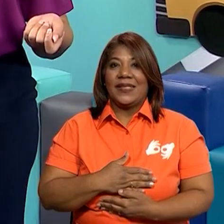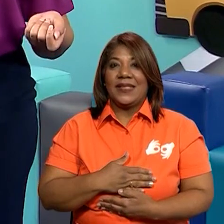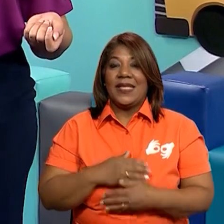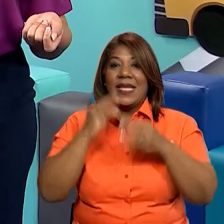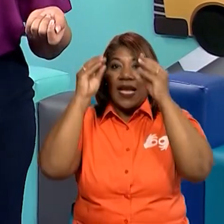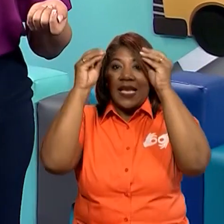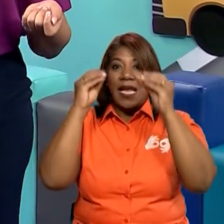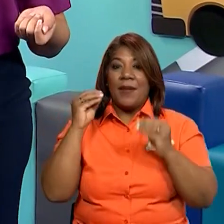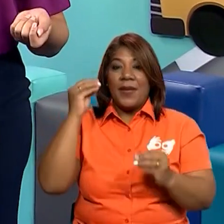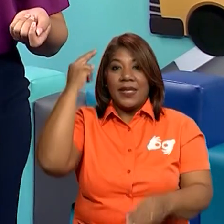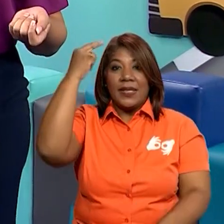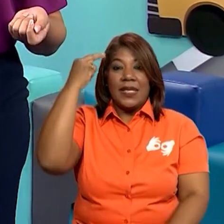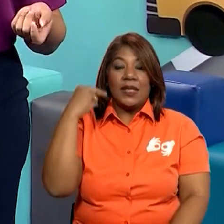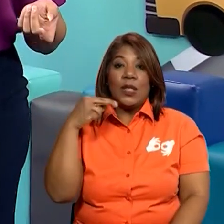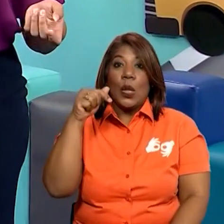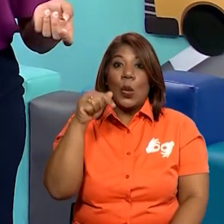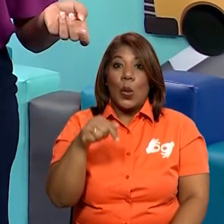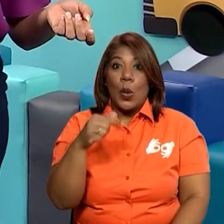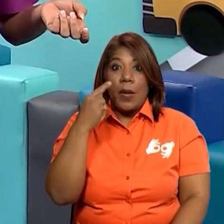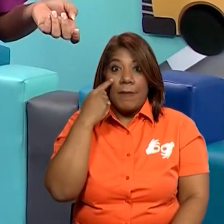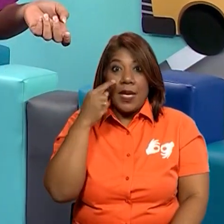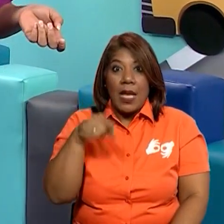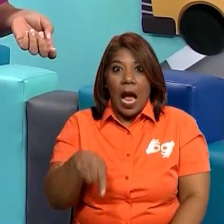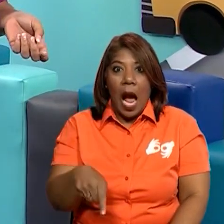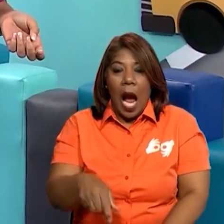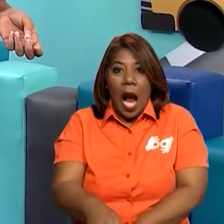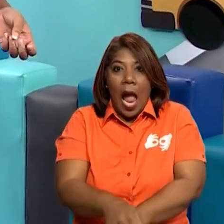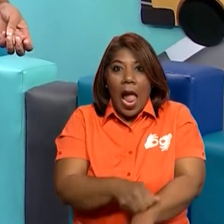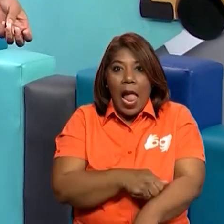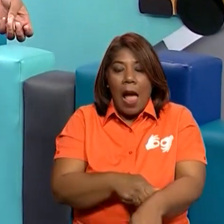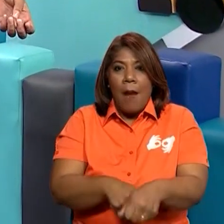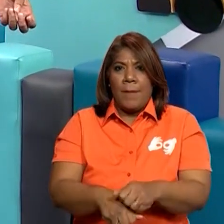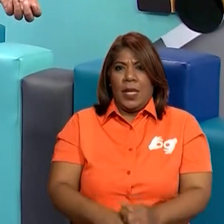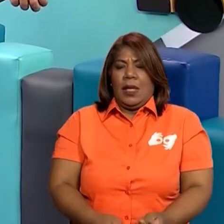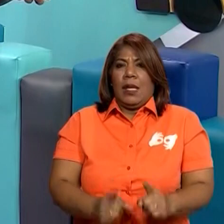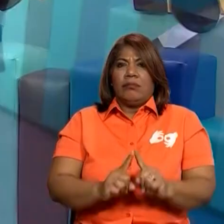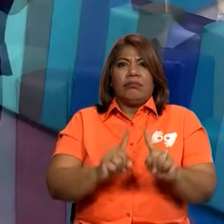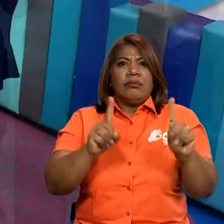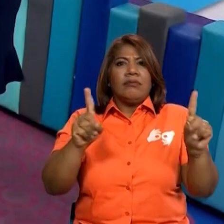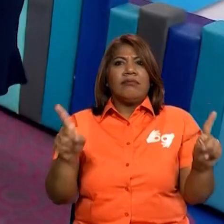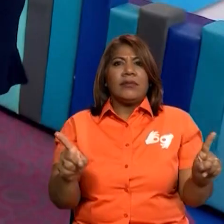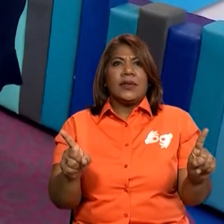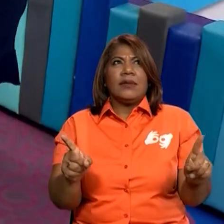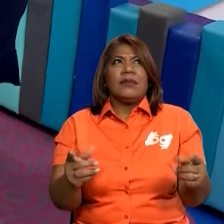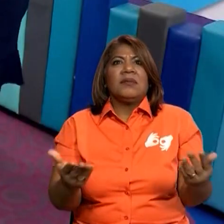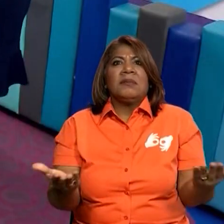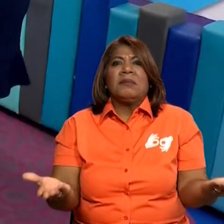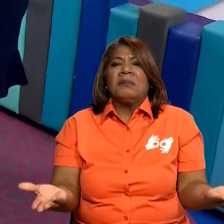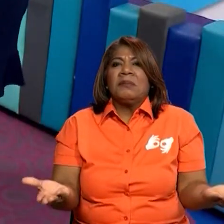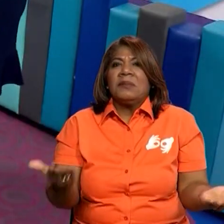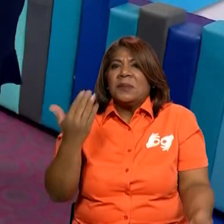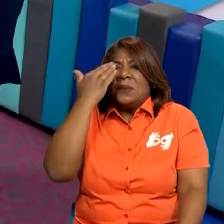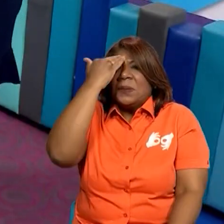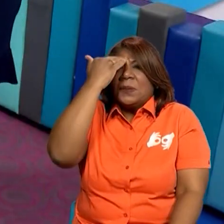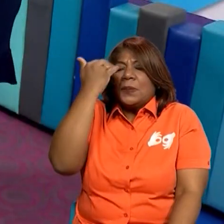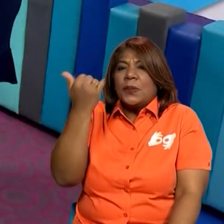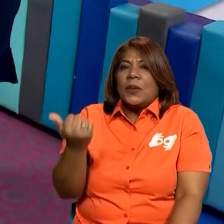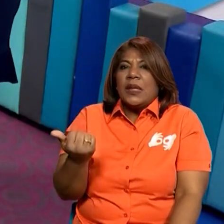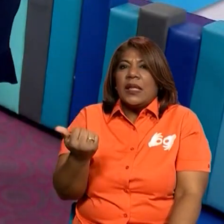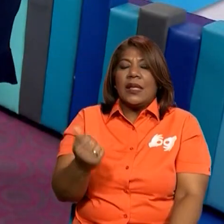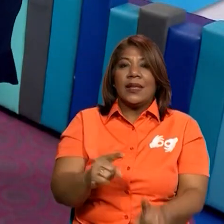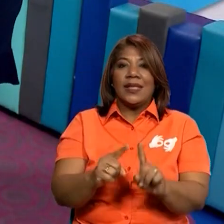la maestra Ninoshka el día de hoy, si la pueden observar, tiene unas medias distintas. ¿Y ustedes saben por qué las tiene